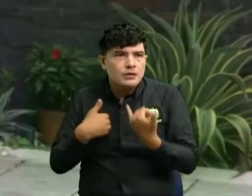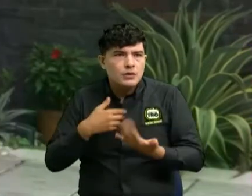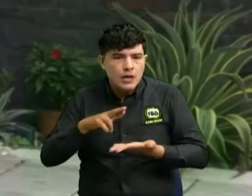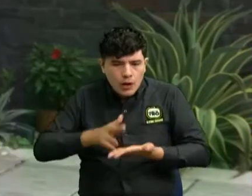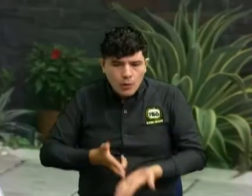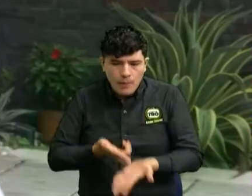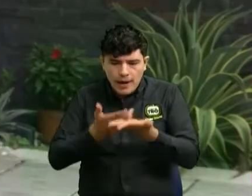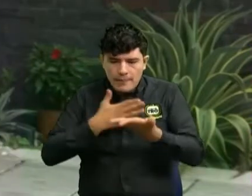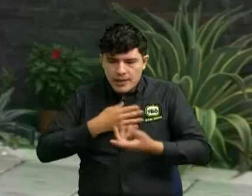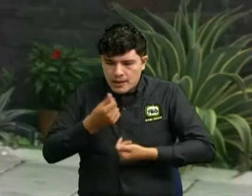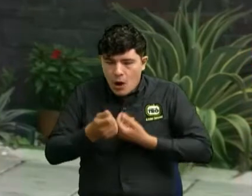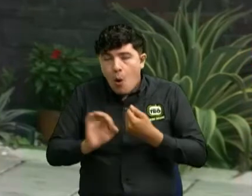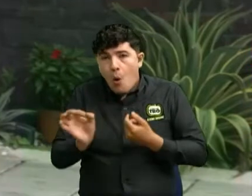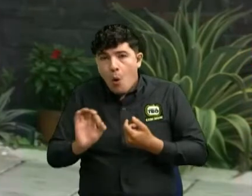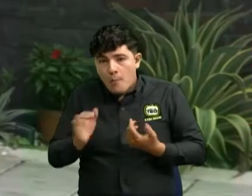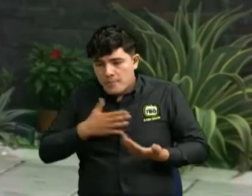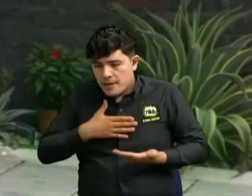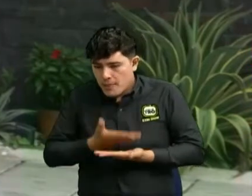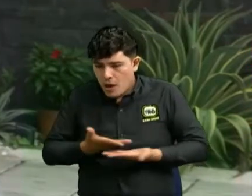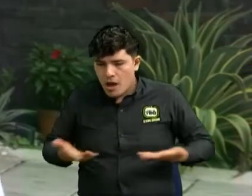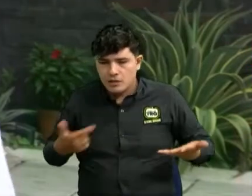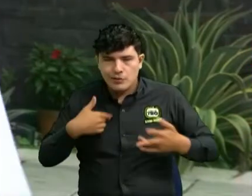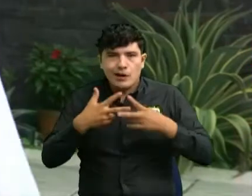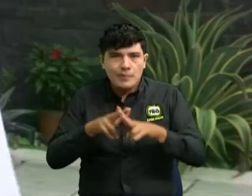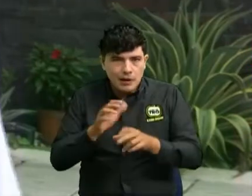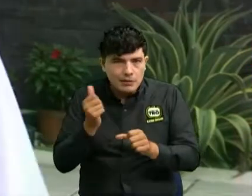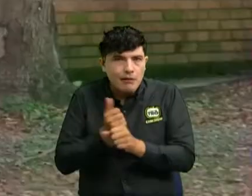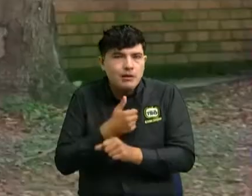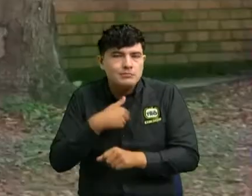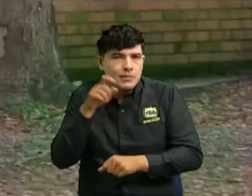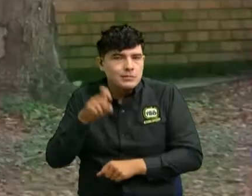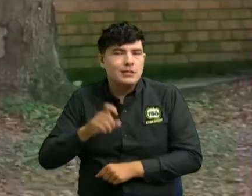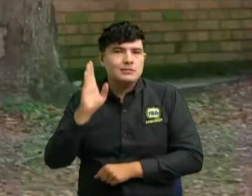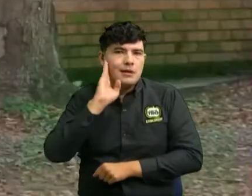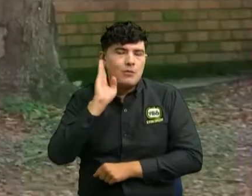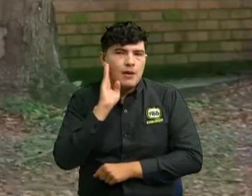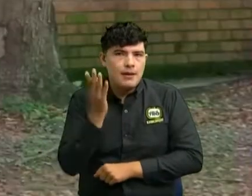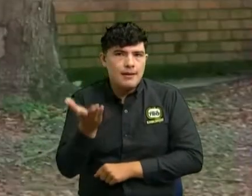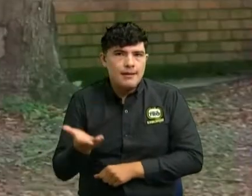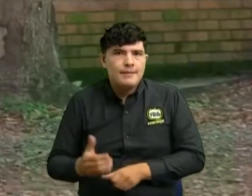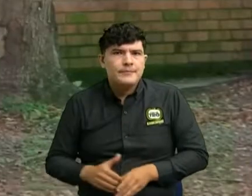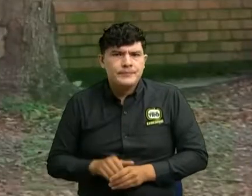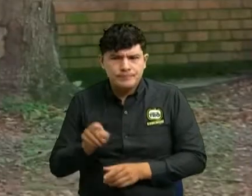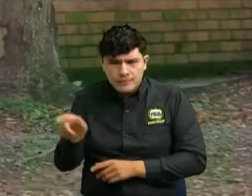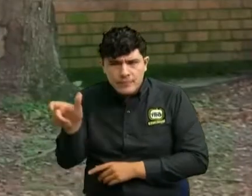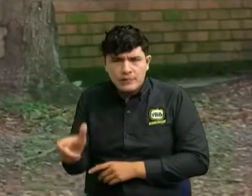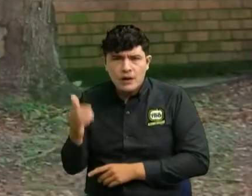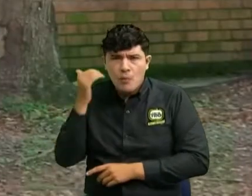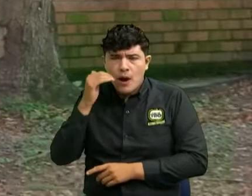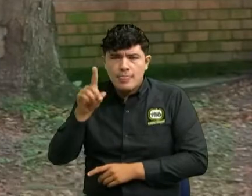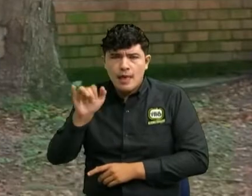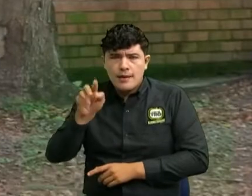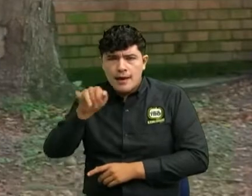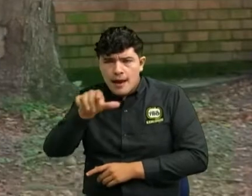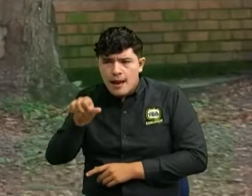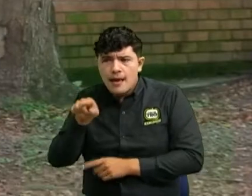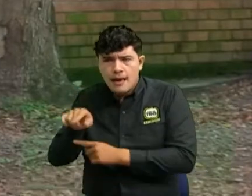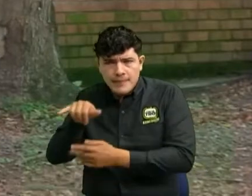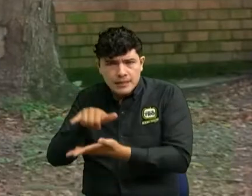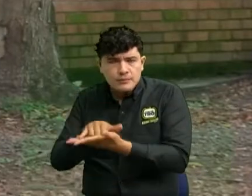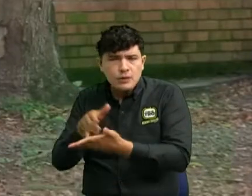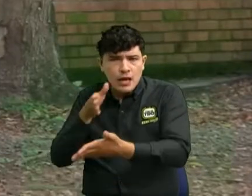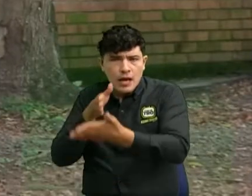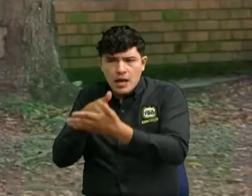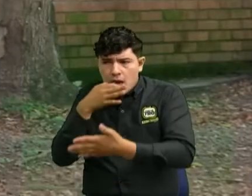dinero o mi producto que es mi herramienta de trabajo personas como Daniela que denuncian y aquellas que no lo hacen que